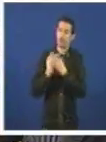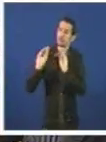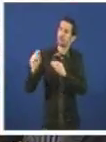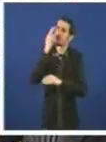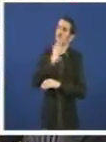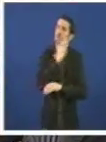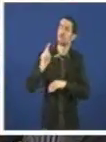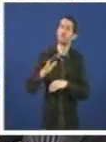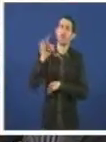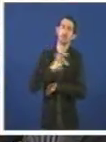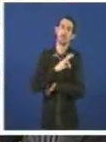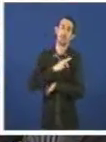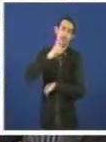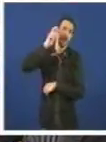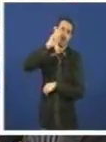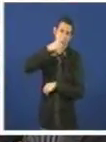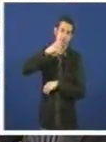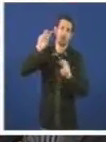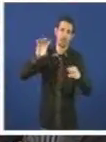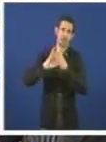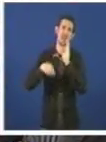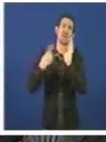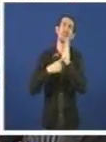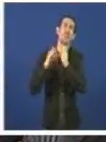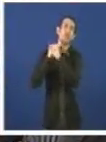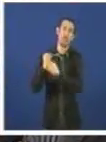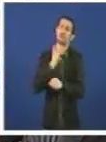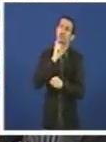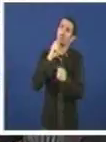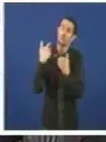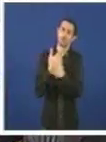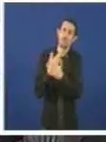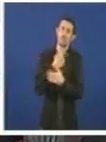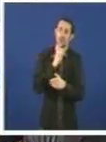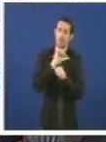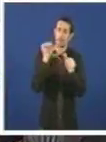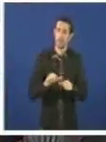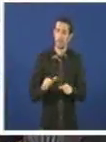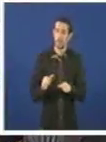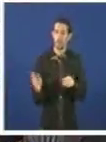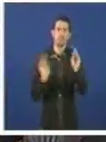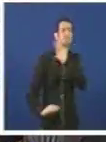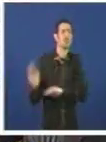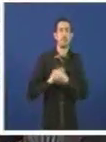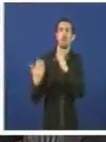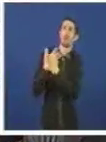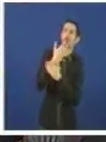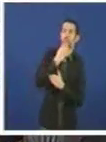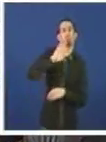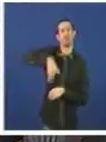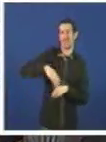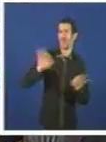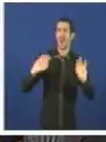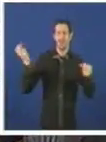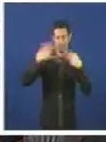vostedes, do señor Feijó, coa lei da dependencia? Díganos feitos, non engane máis a xente con palabrerías, porque